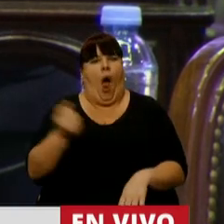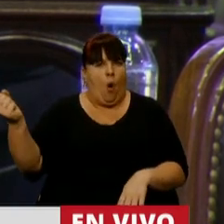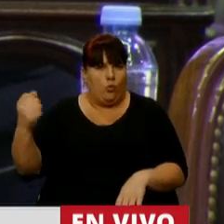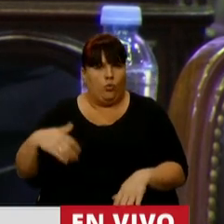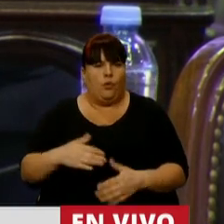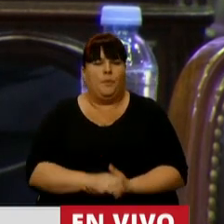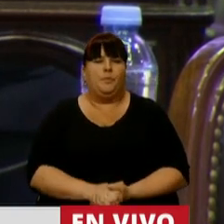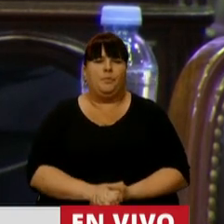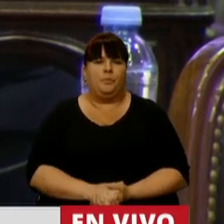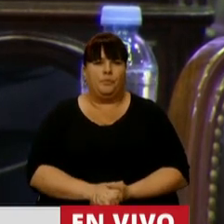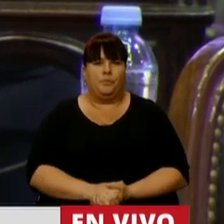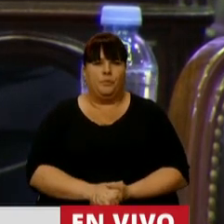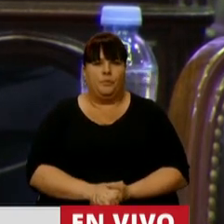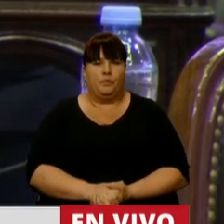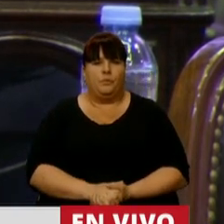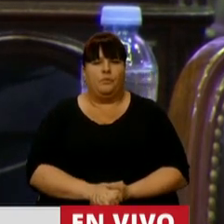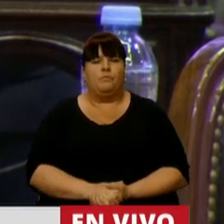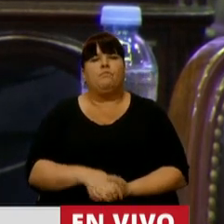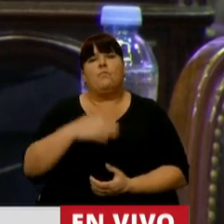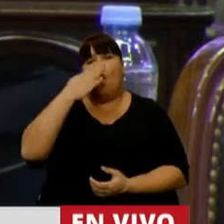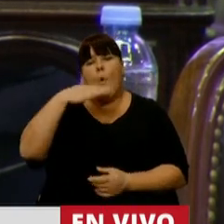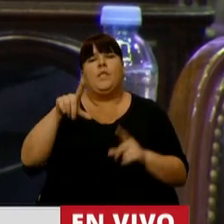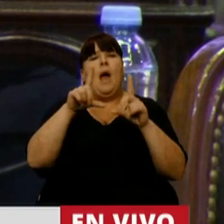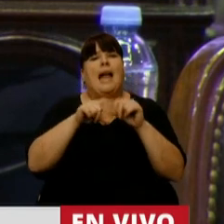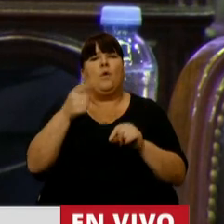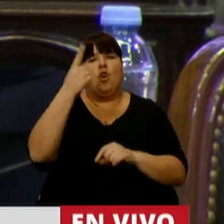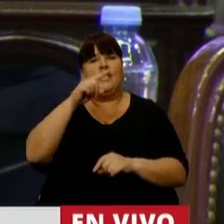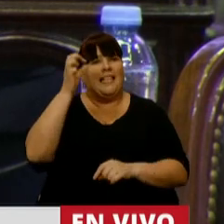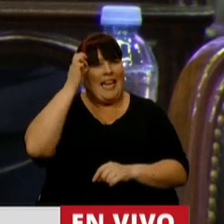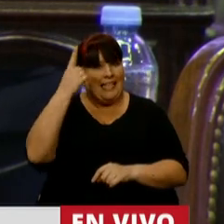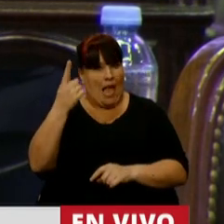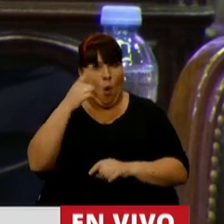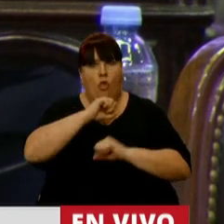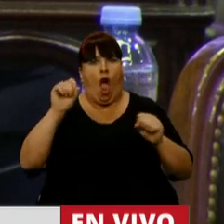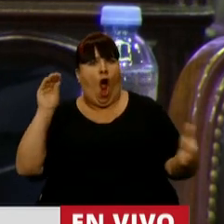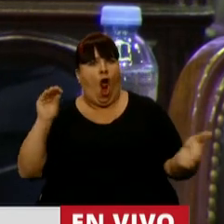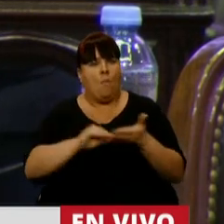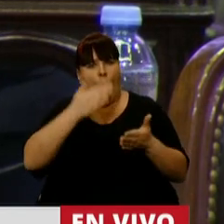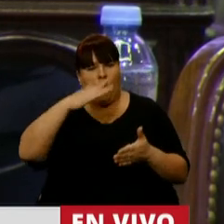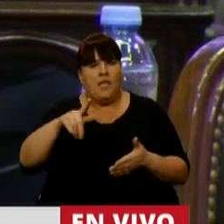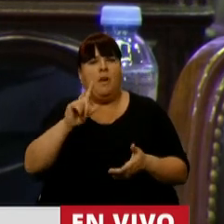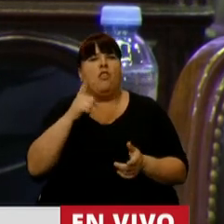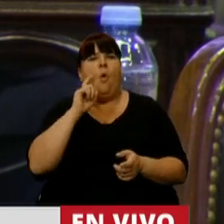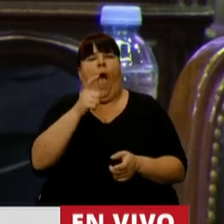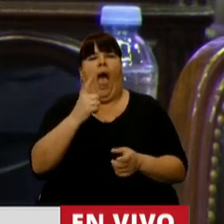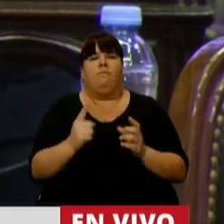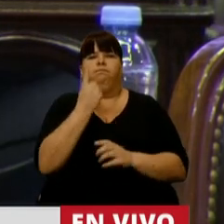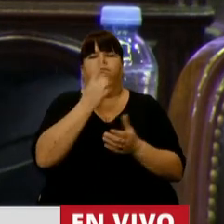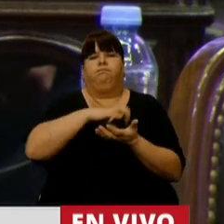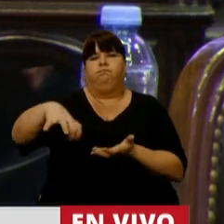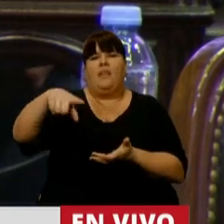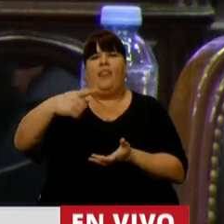inflacionario. Por último, el artículo 131, incorporado a último momento, viola la autonomía y la autarquía